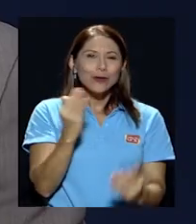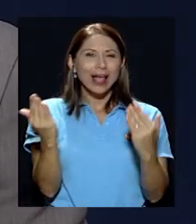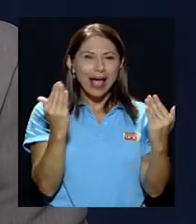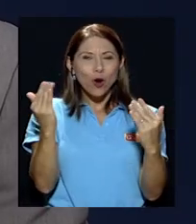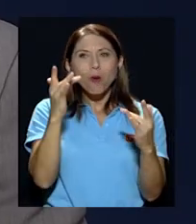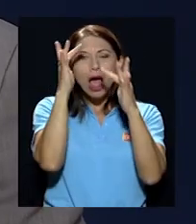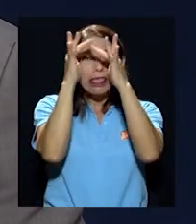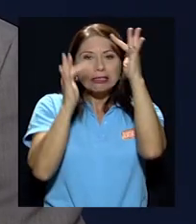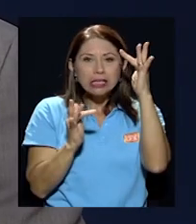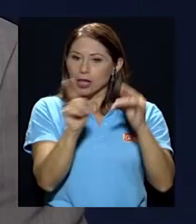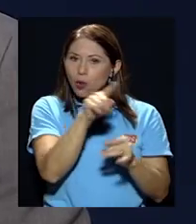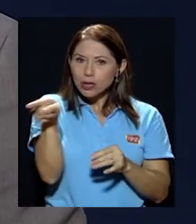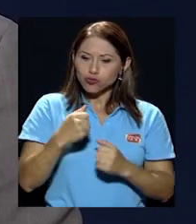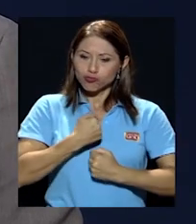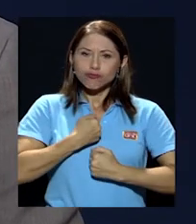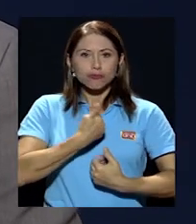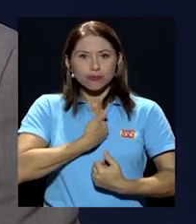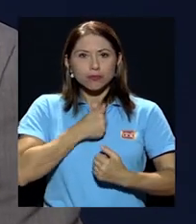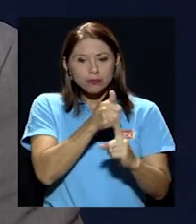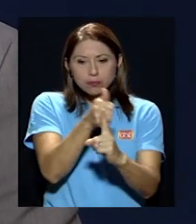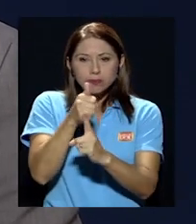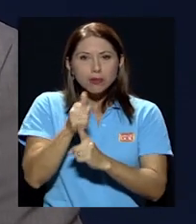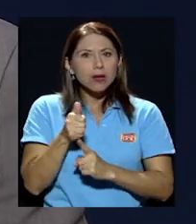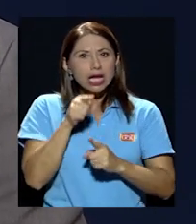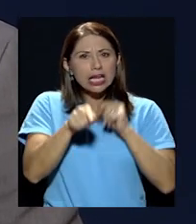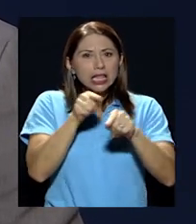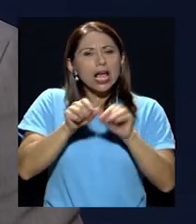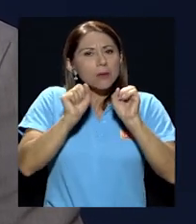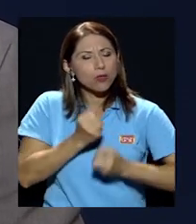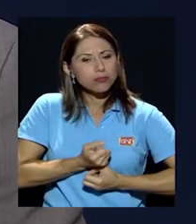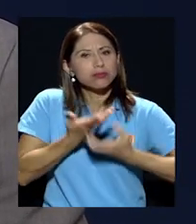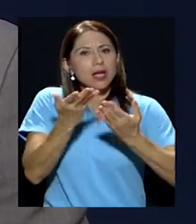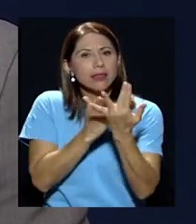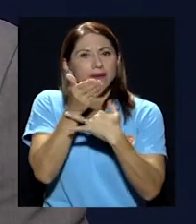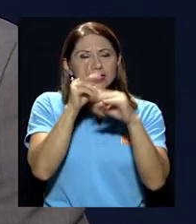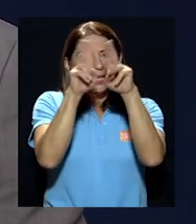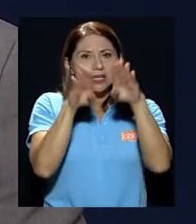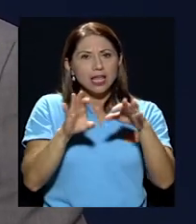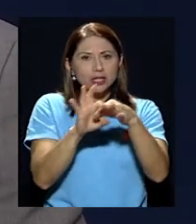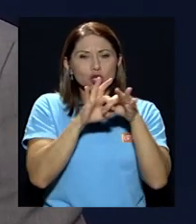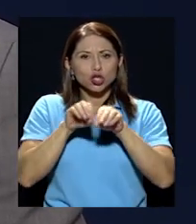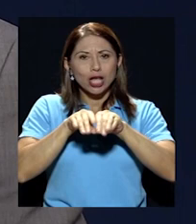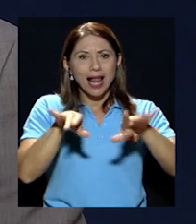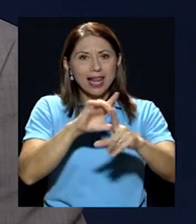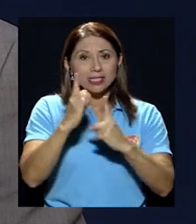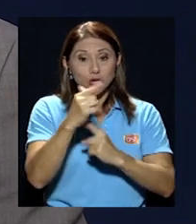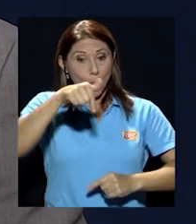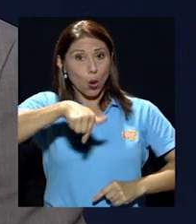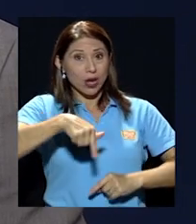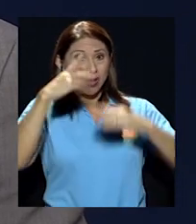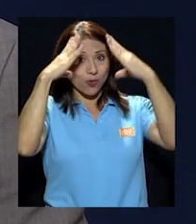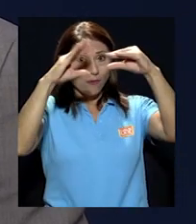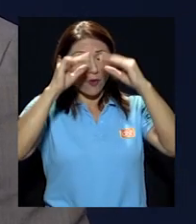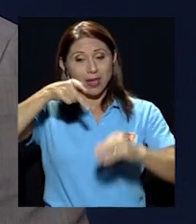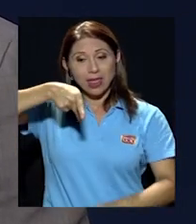crítica que también por lo menos trata como usted de vociferar indignaciones en sus redes sociales. Hoy conversábamos en un informe que rinde el